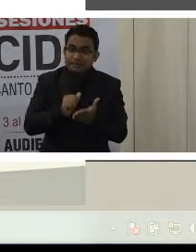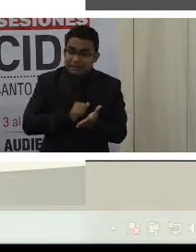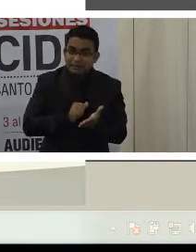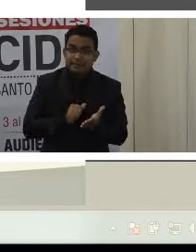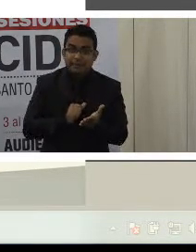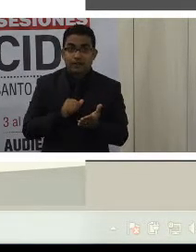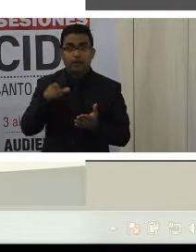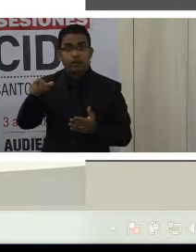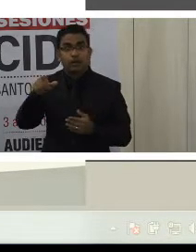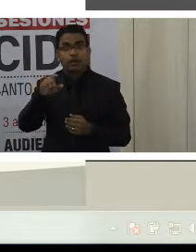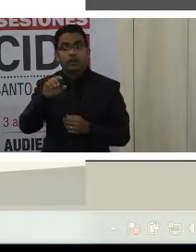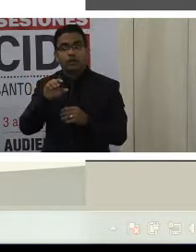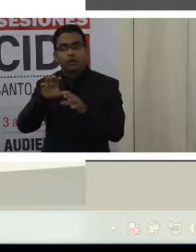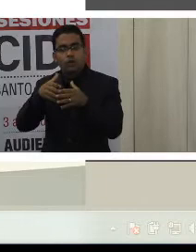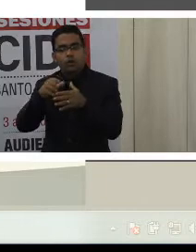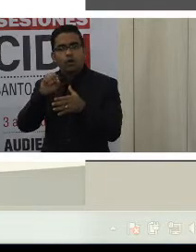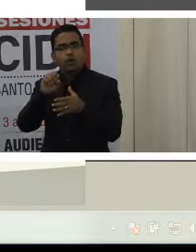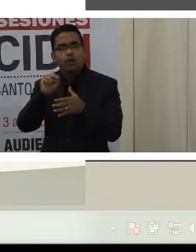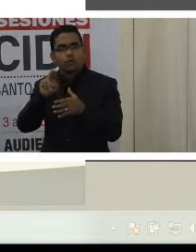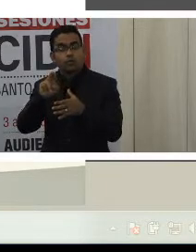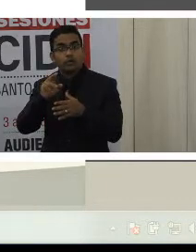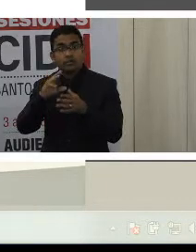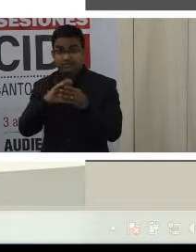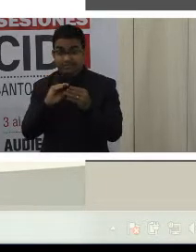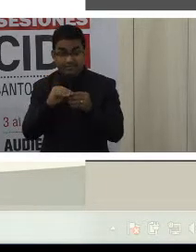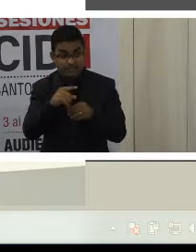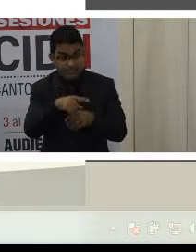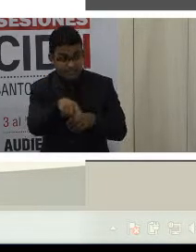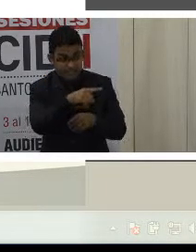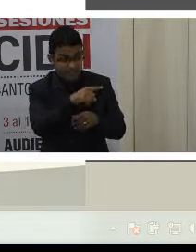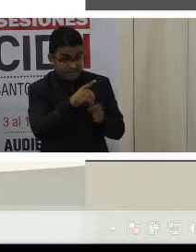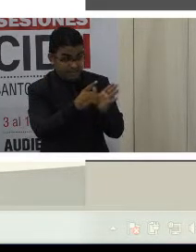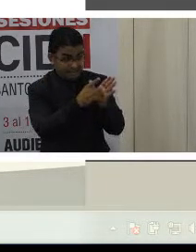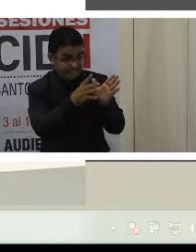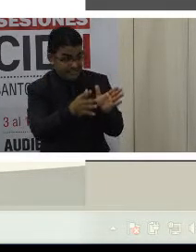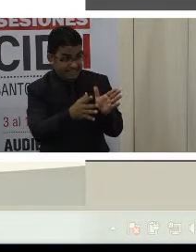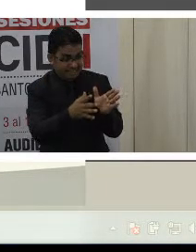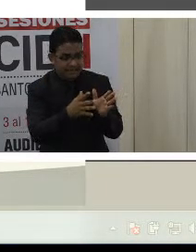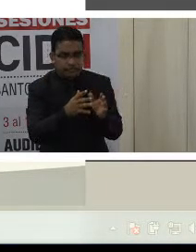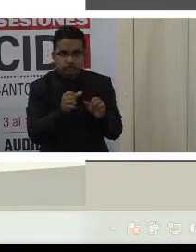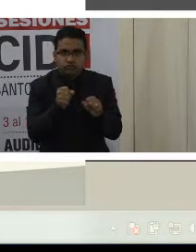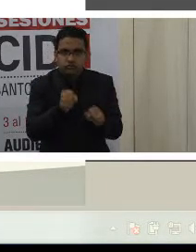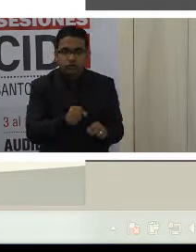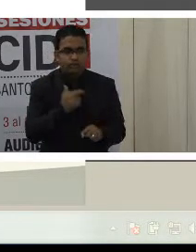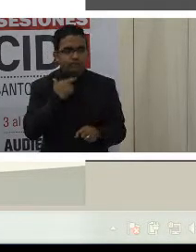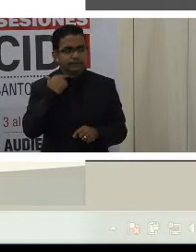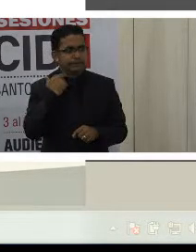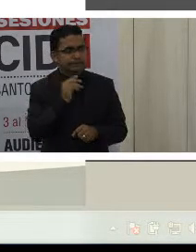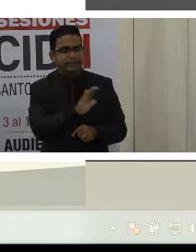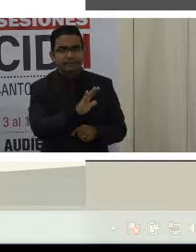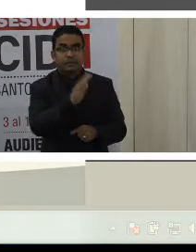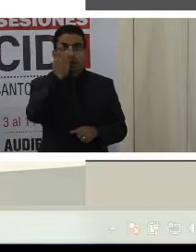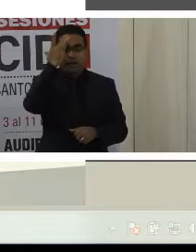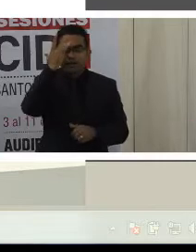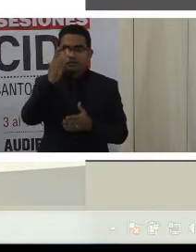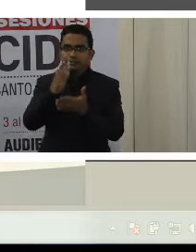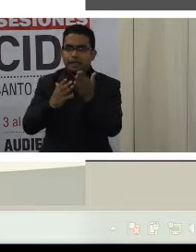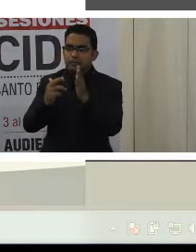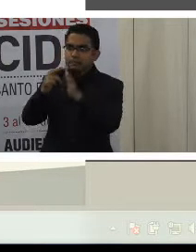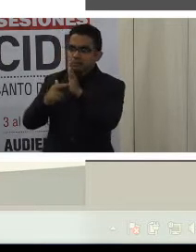Naciones Unidas. Las personas con discapacidad se ven afectadas de manera desproporcionada por las medidas